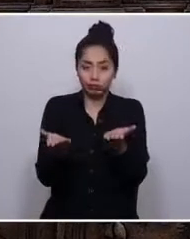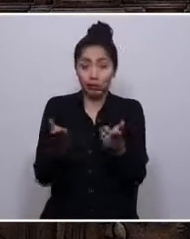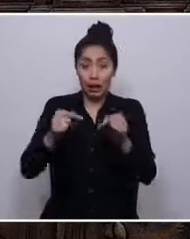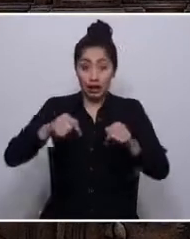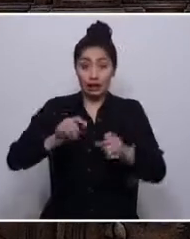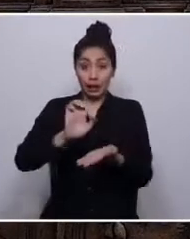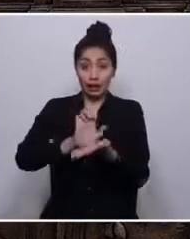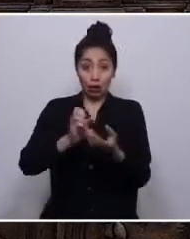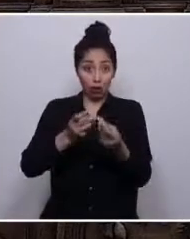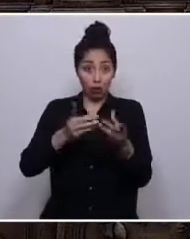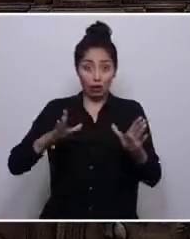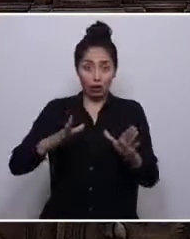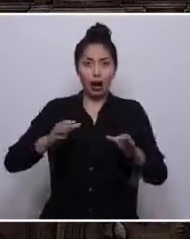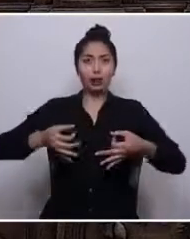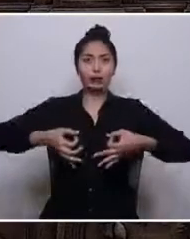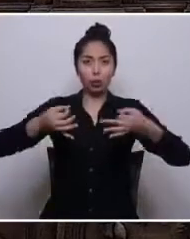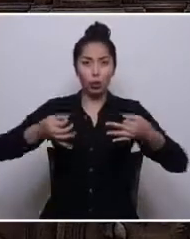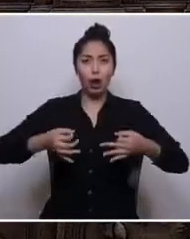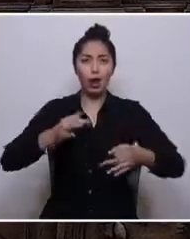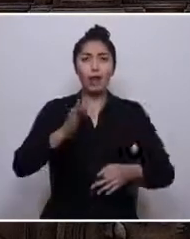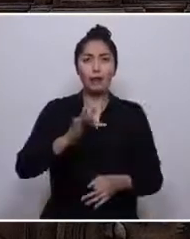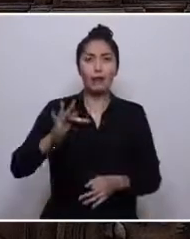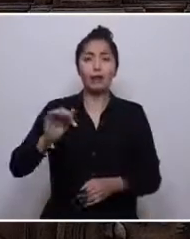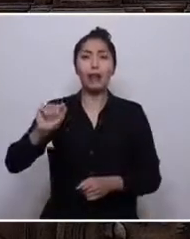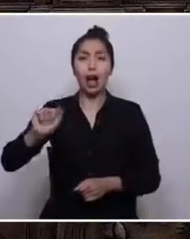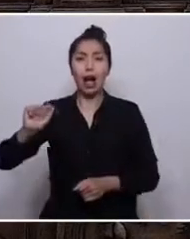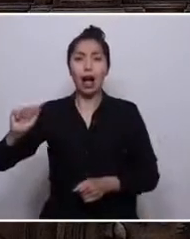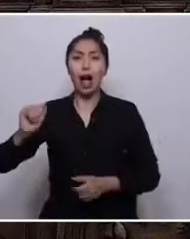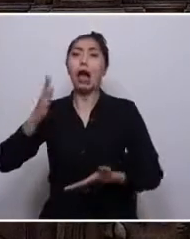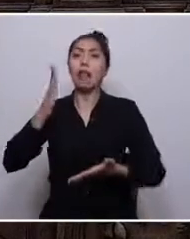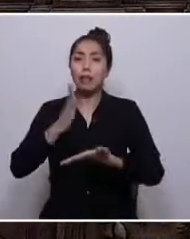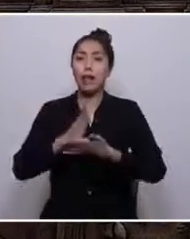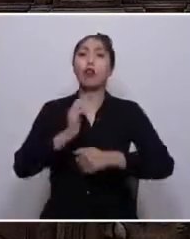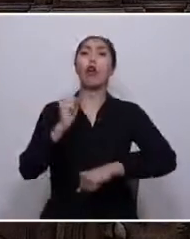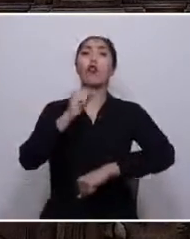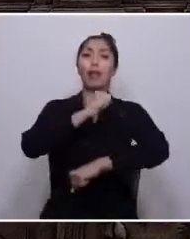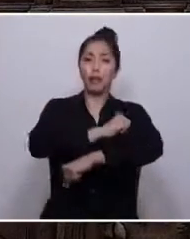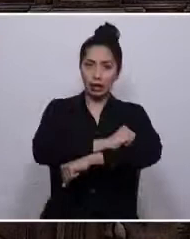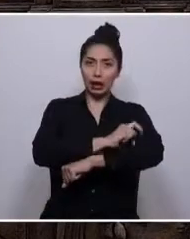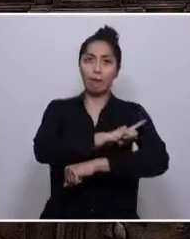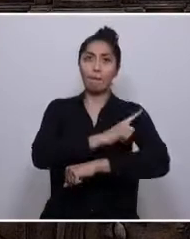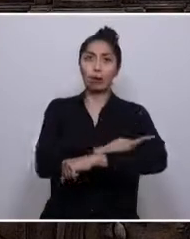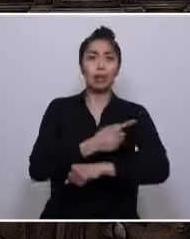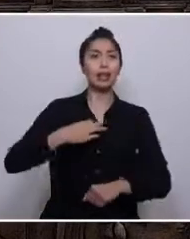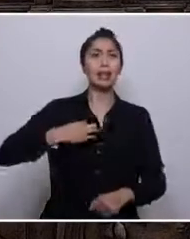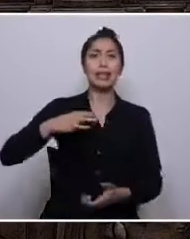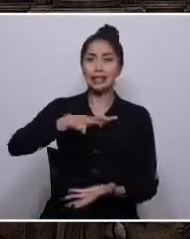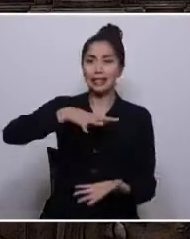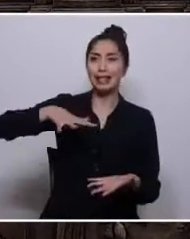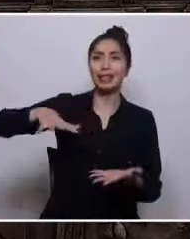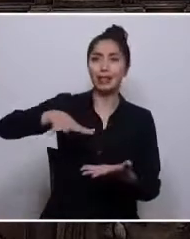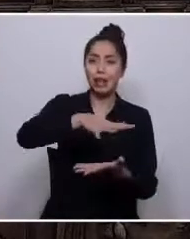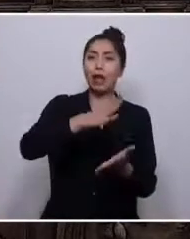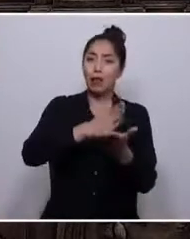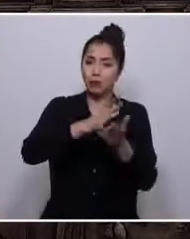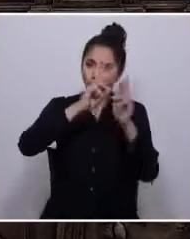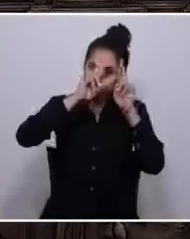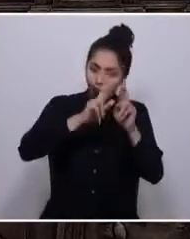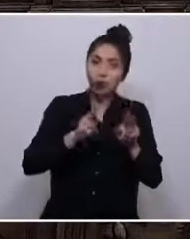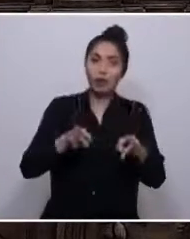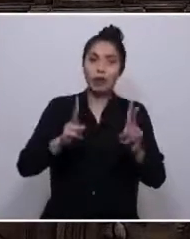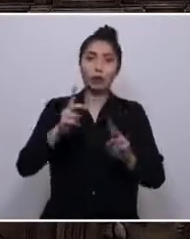Fuerzas Armadas sean plenamente obedientes al poder civil y se sustenten una doctrina respetuosa de los derechos humanos,